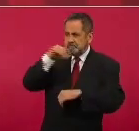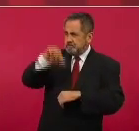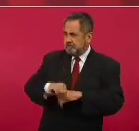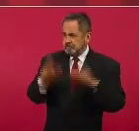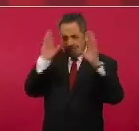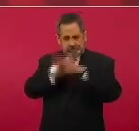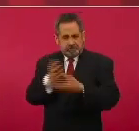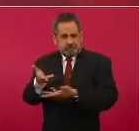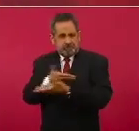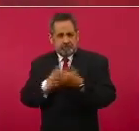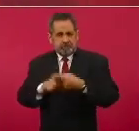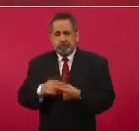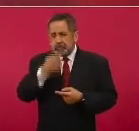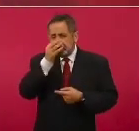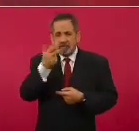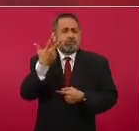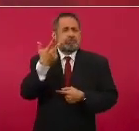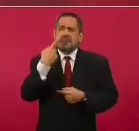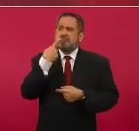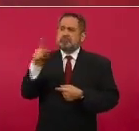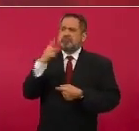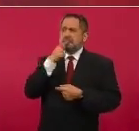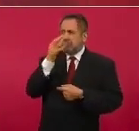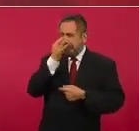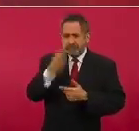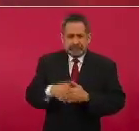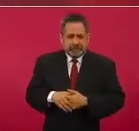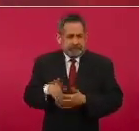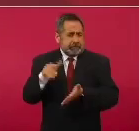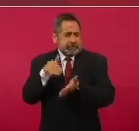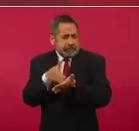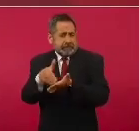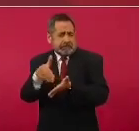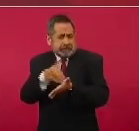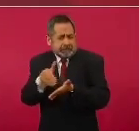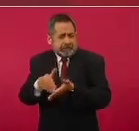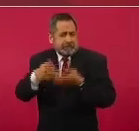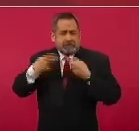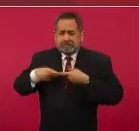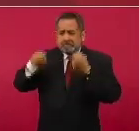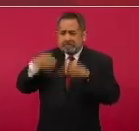y 8 quejas formales. Para los miles y miles de pasajeros fue muy poco.